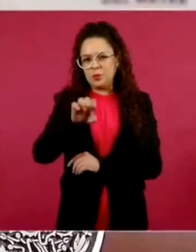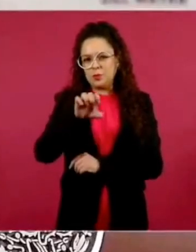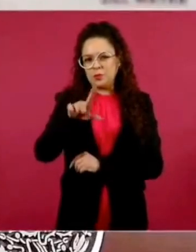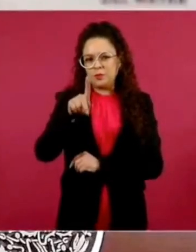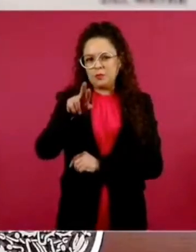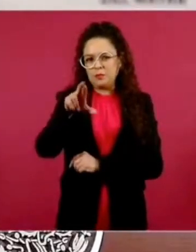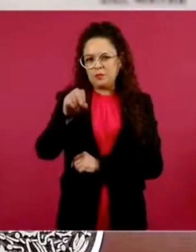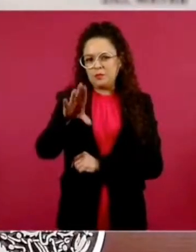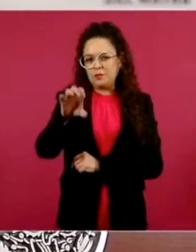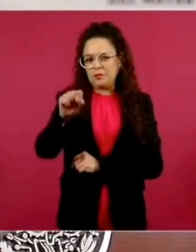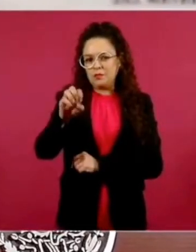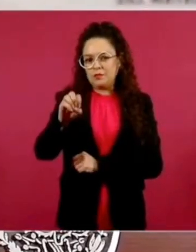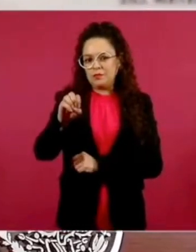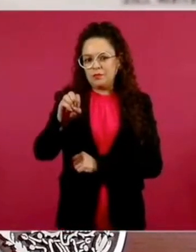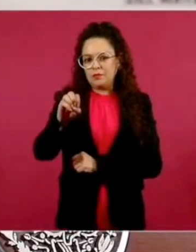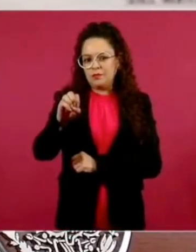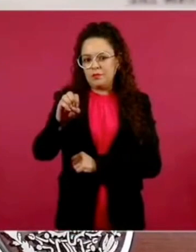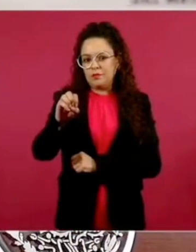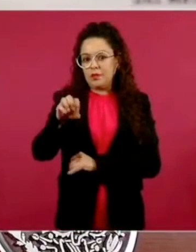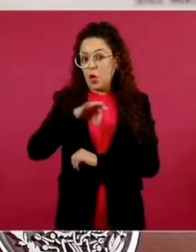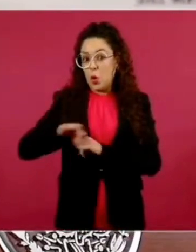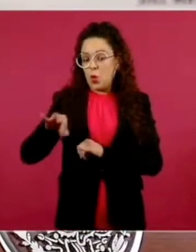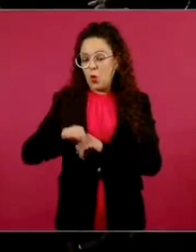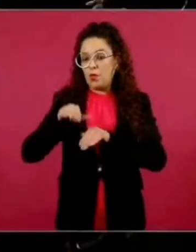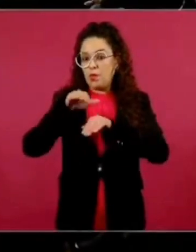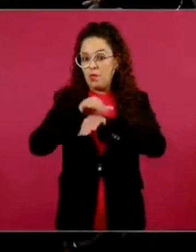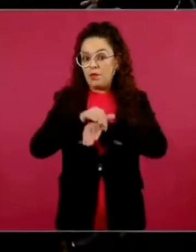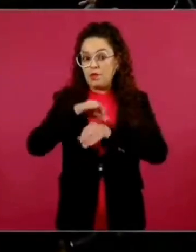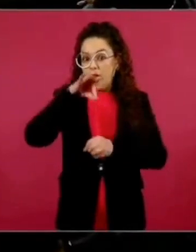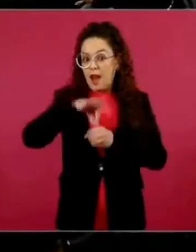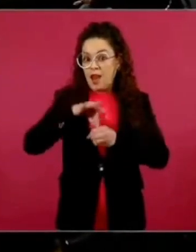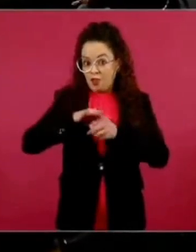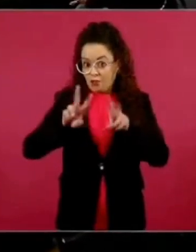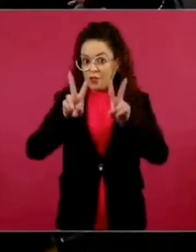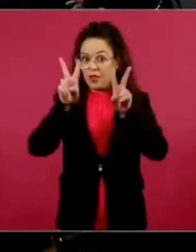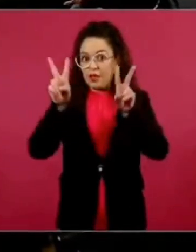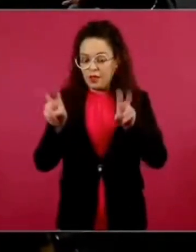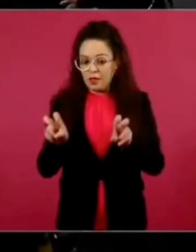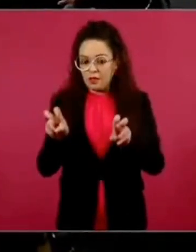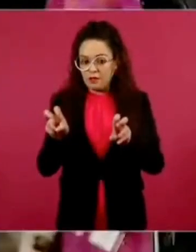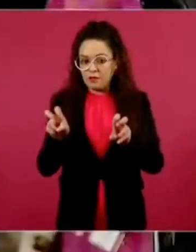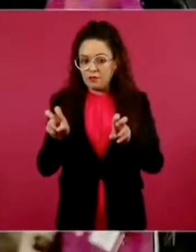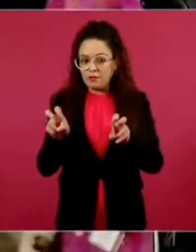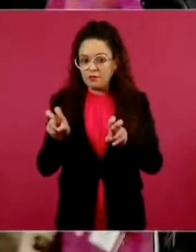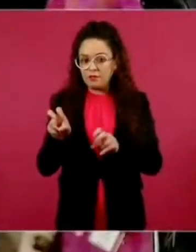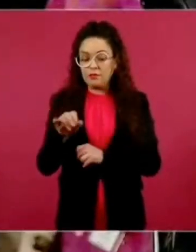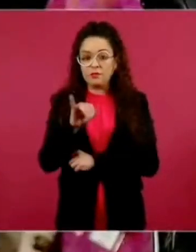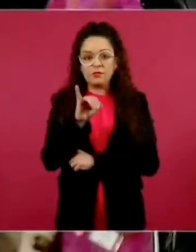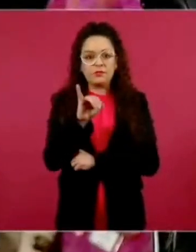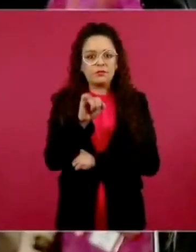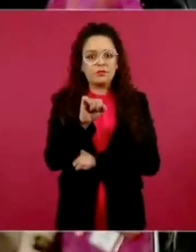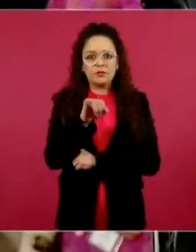La última es sobre el tema electoral, precisamente con la contabilización del número de asesinatos.